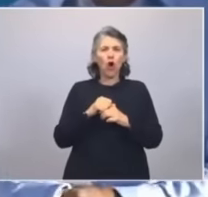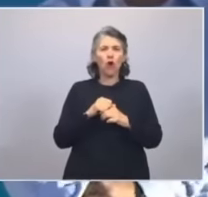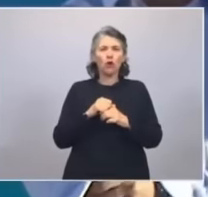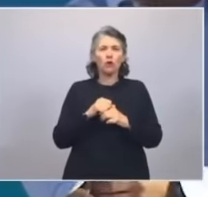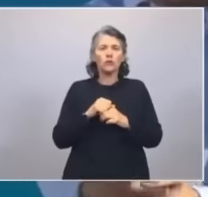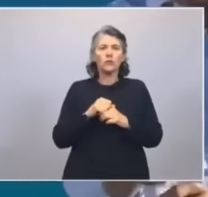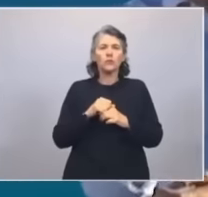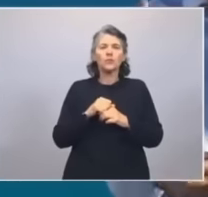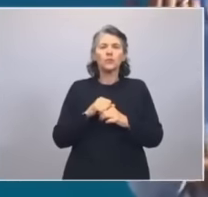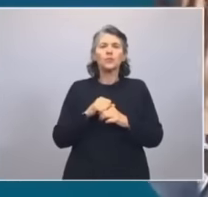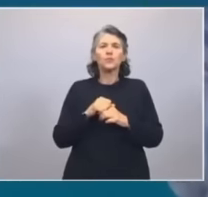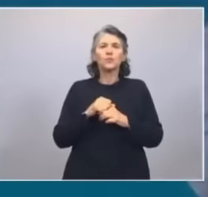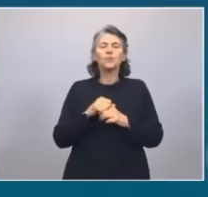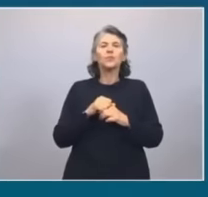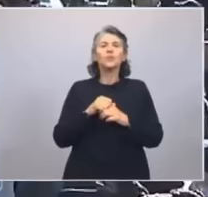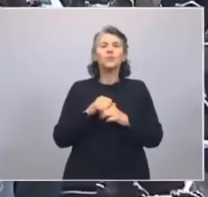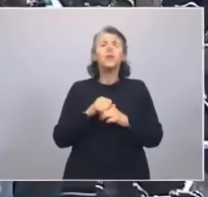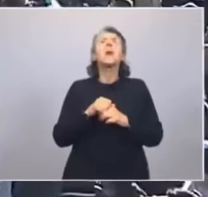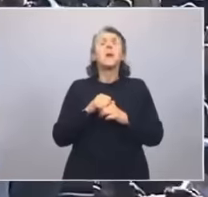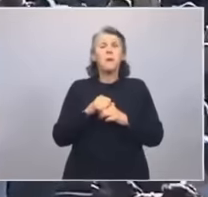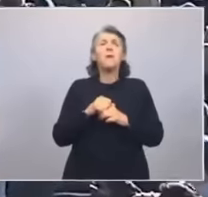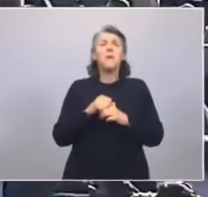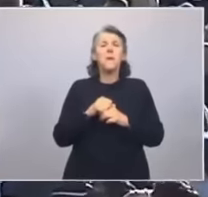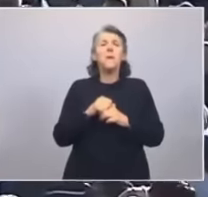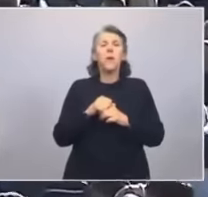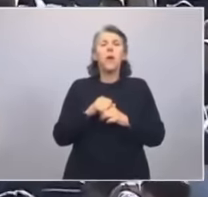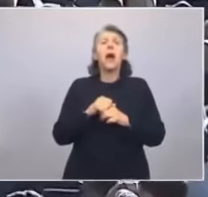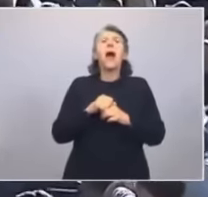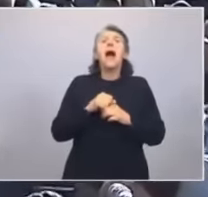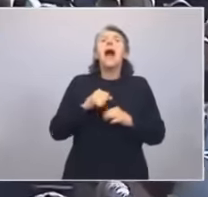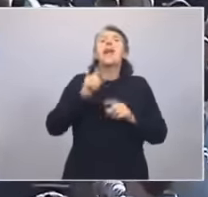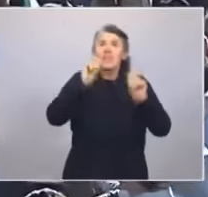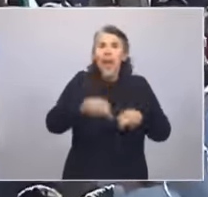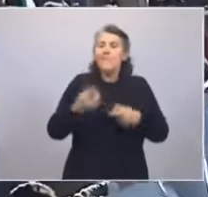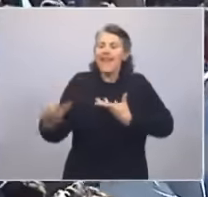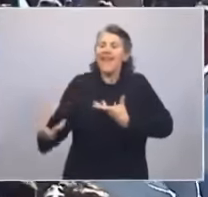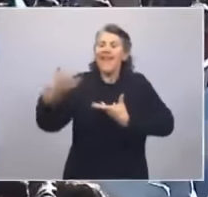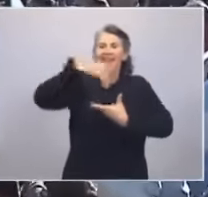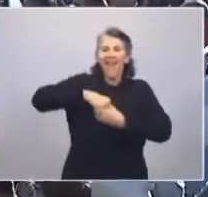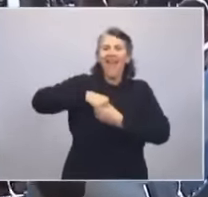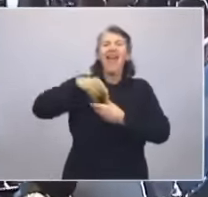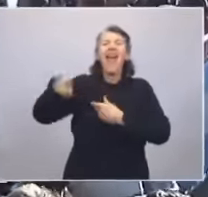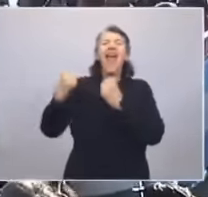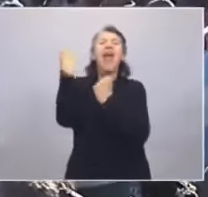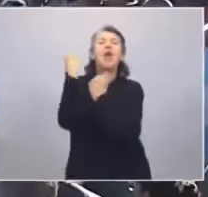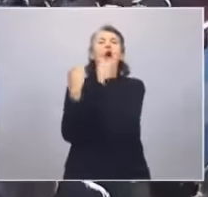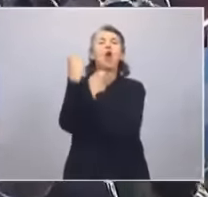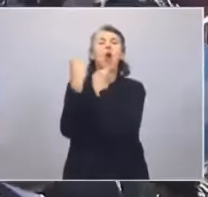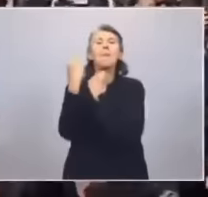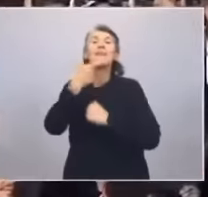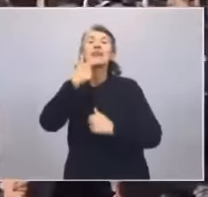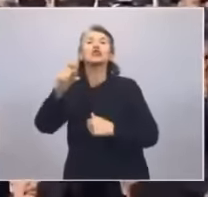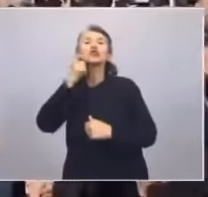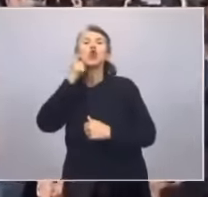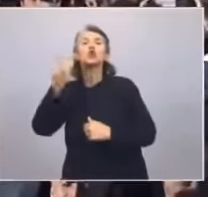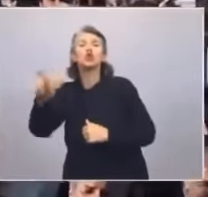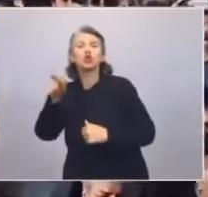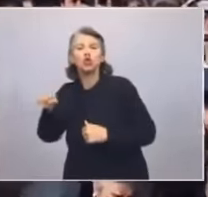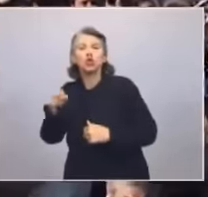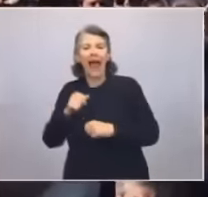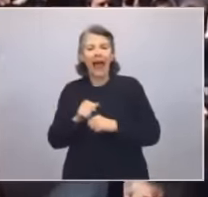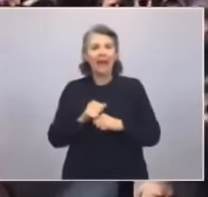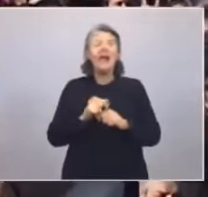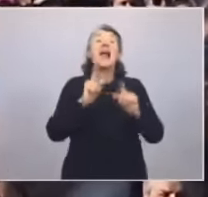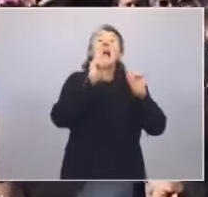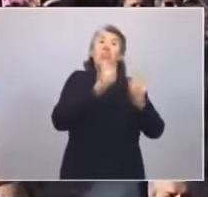incorporar a los trabajadores de la economía social, al sector de la protección del Estado,